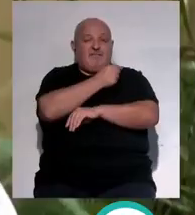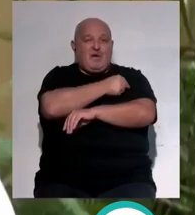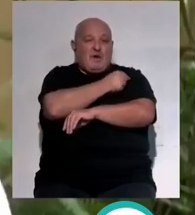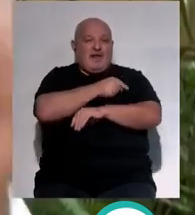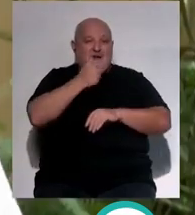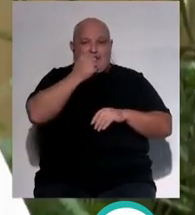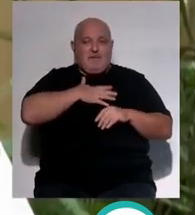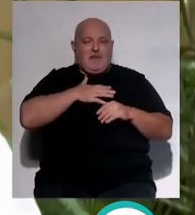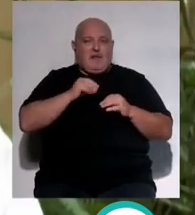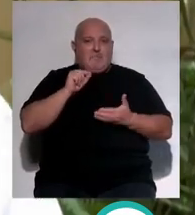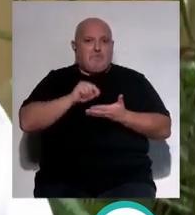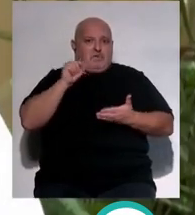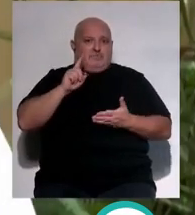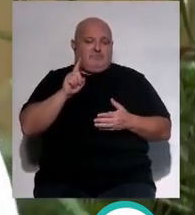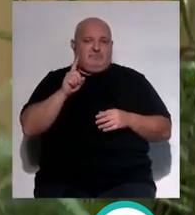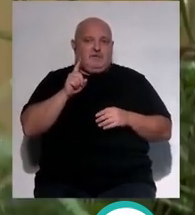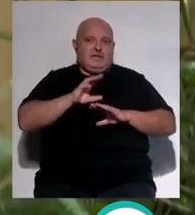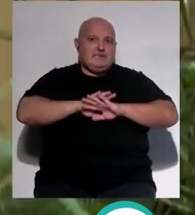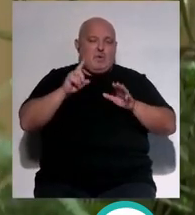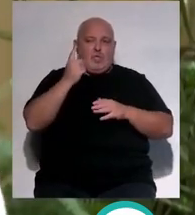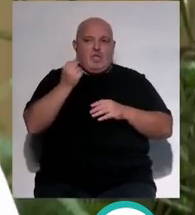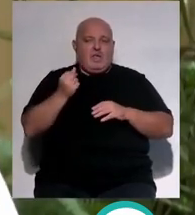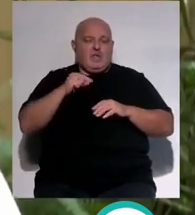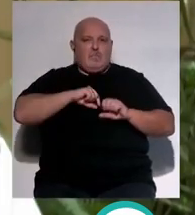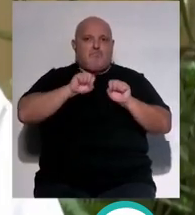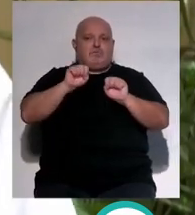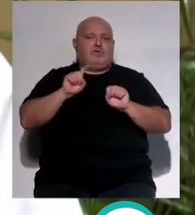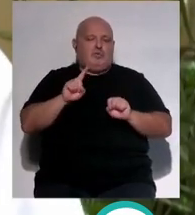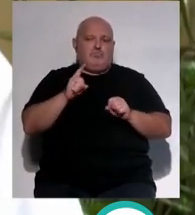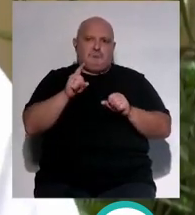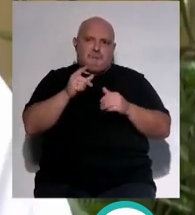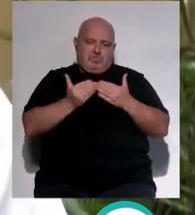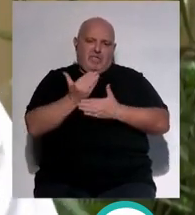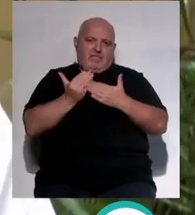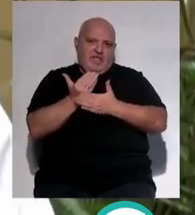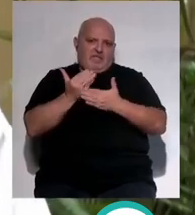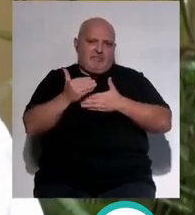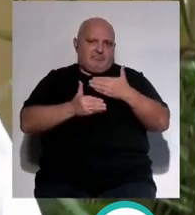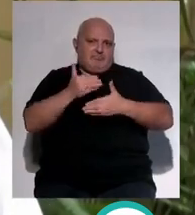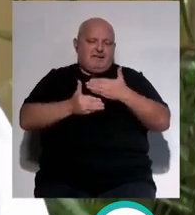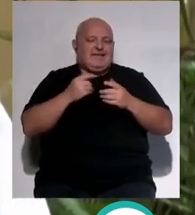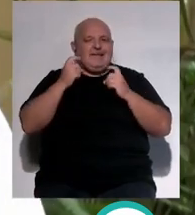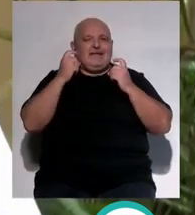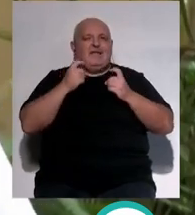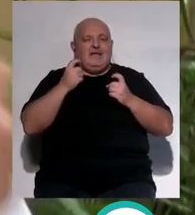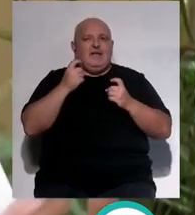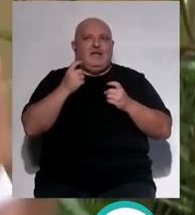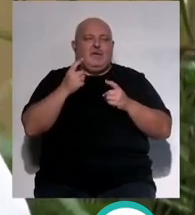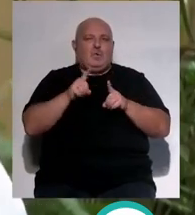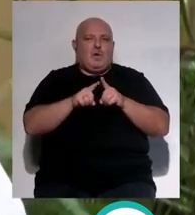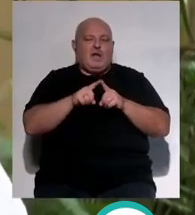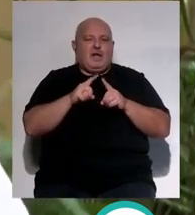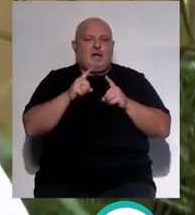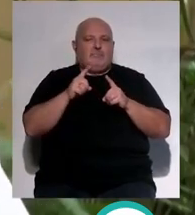es inmediata es decir, no te ponen la vacuna y al día siguiente estás protegido tarda un poquito entonces siempre intentamos por todos los medios